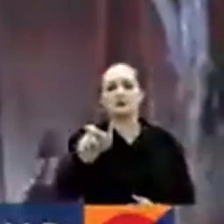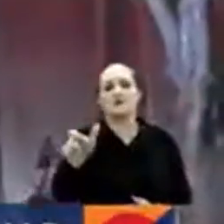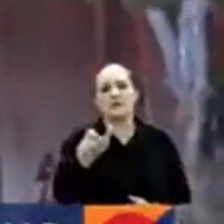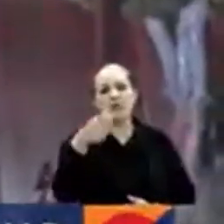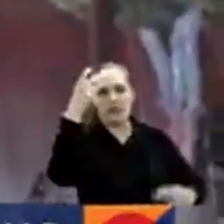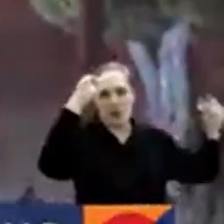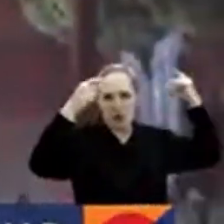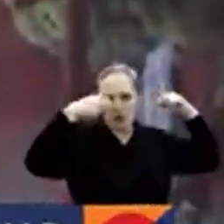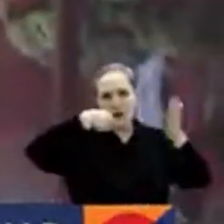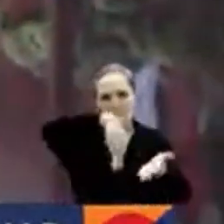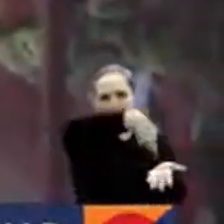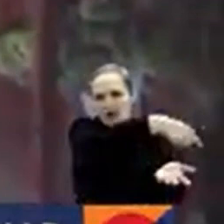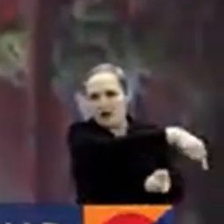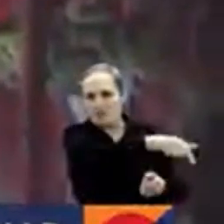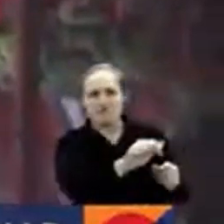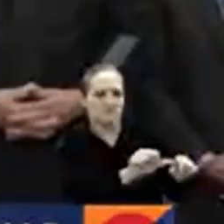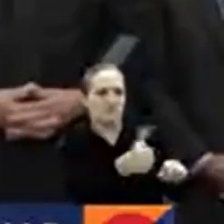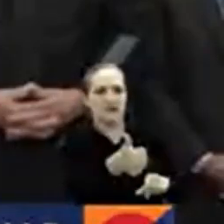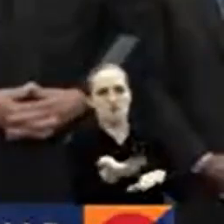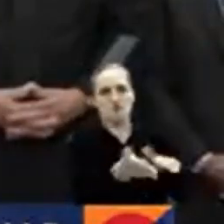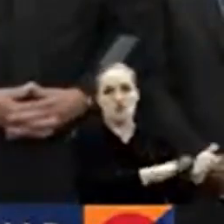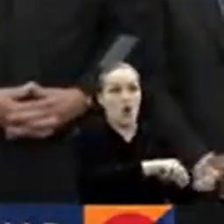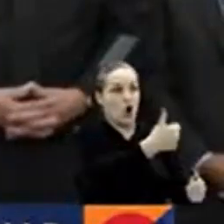e hirió a un número similar.